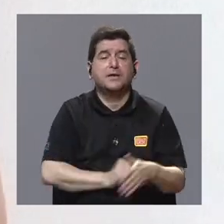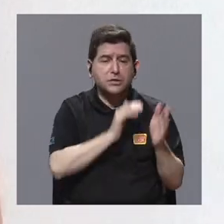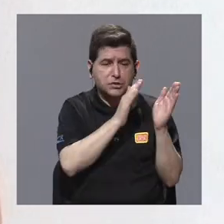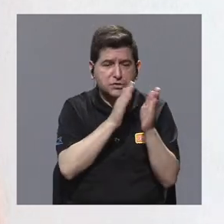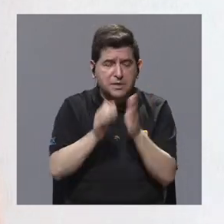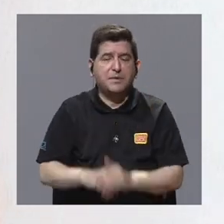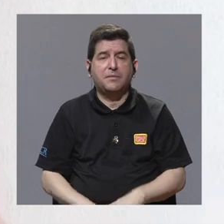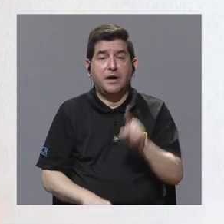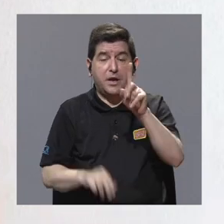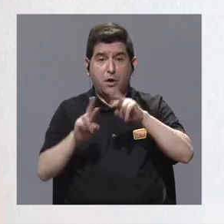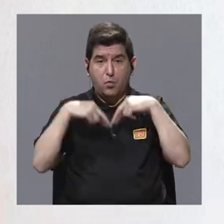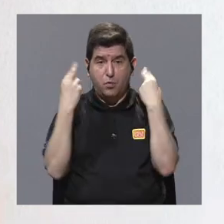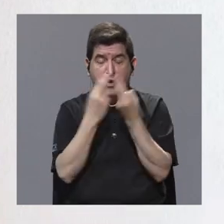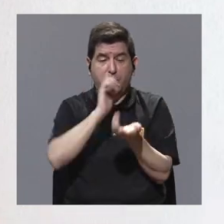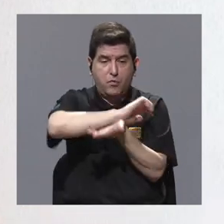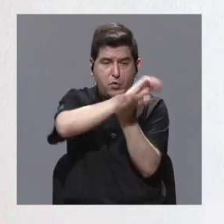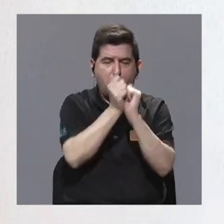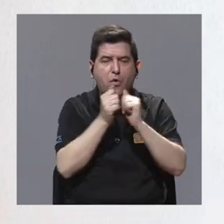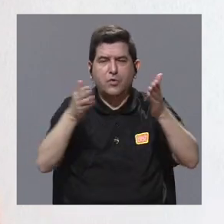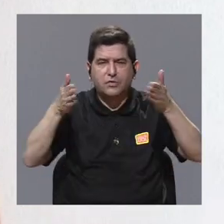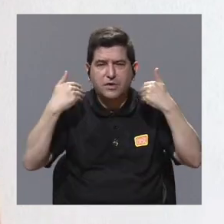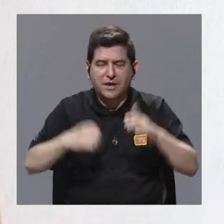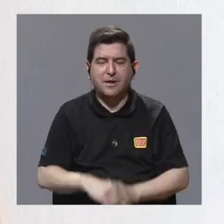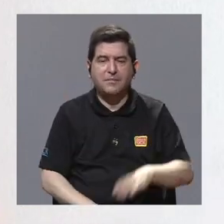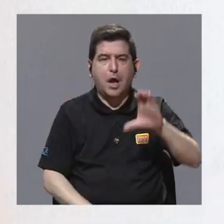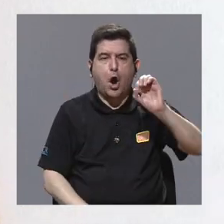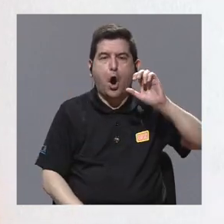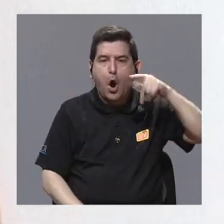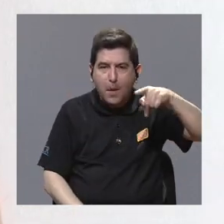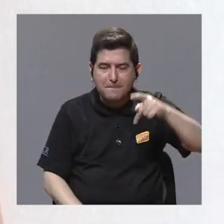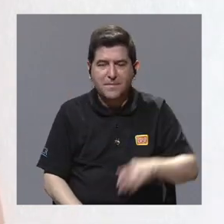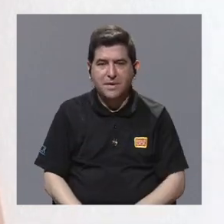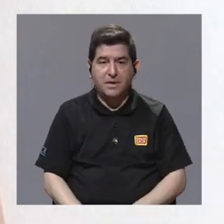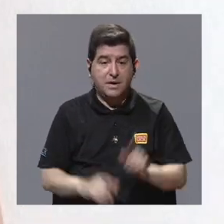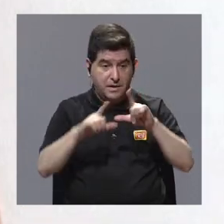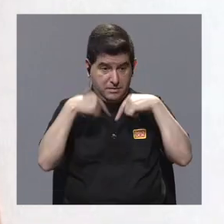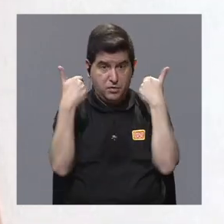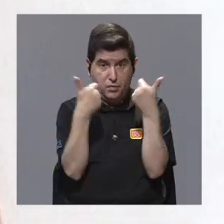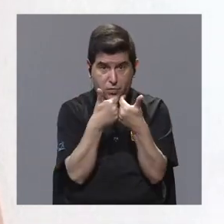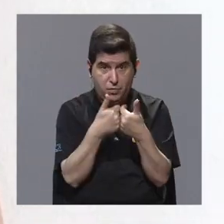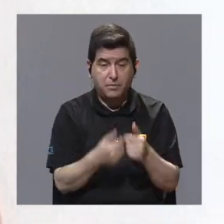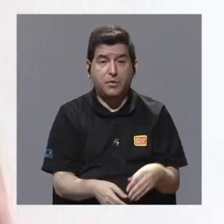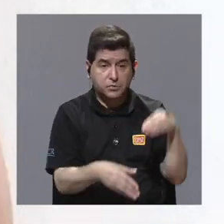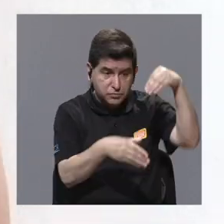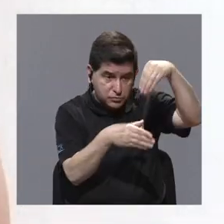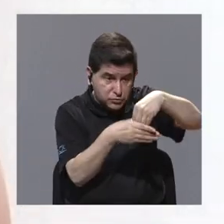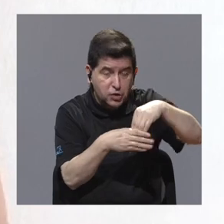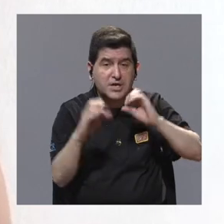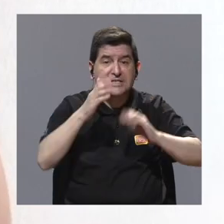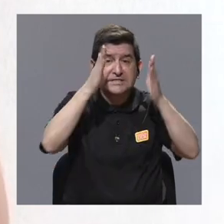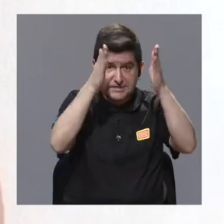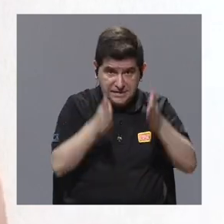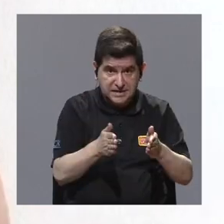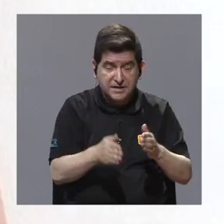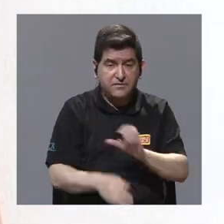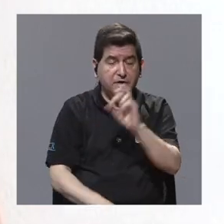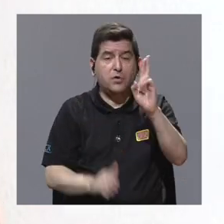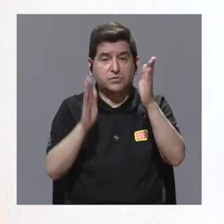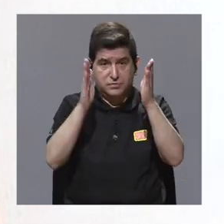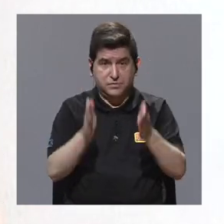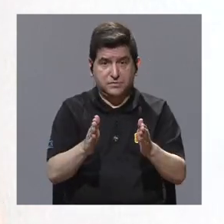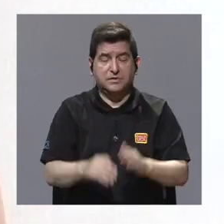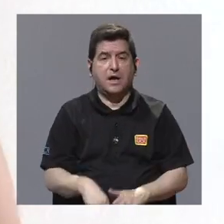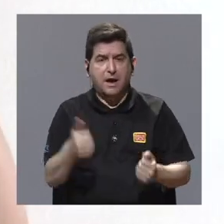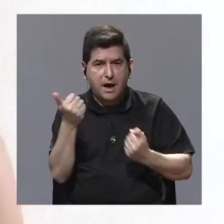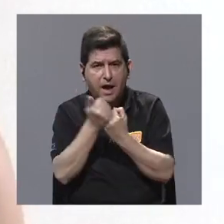el país se prepara para una cumbre de cambio climático, las famosas COP, las delegaciones están integradas por científicas y